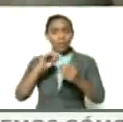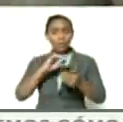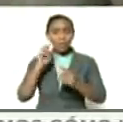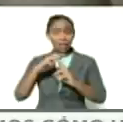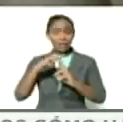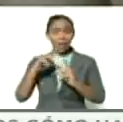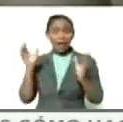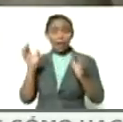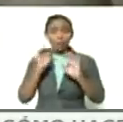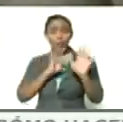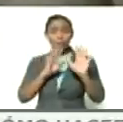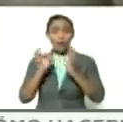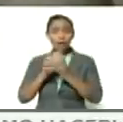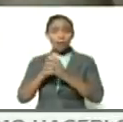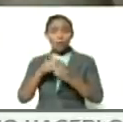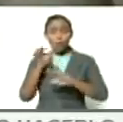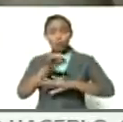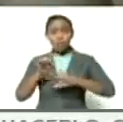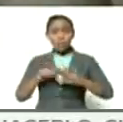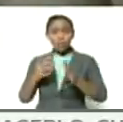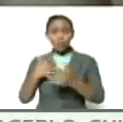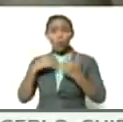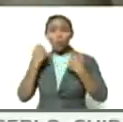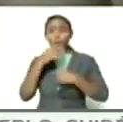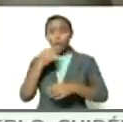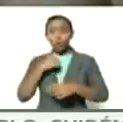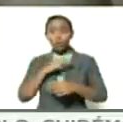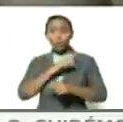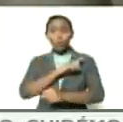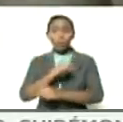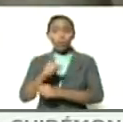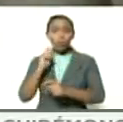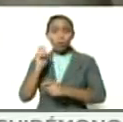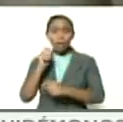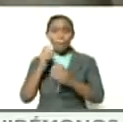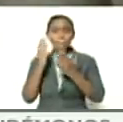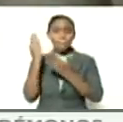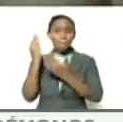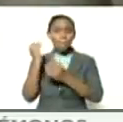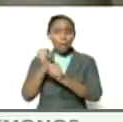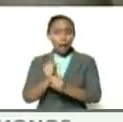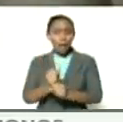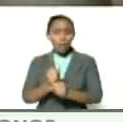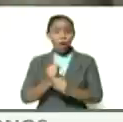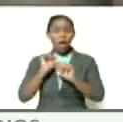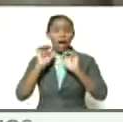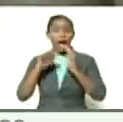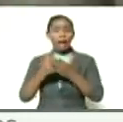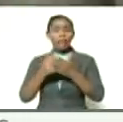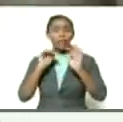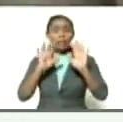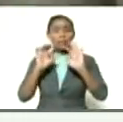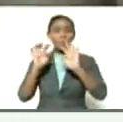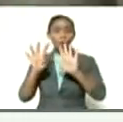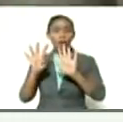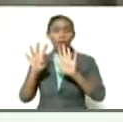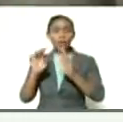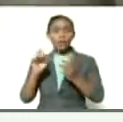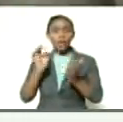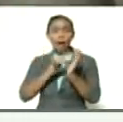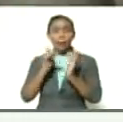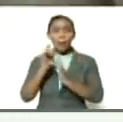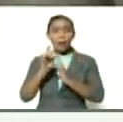promotores municipales presidente y bueno seguimos cumpliendo la tarea esperando este 19 de abril el encendido de la antorcha